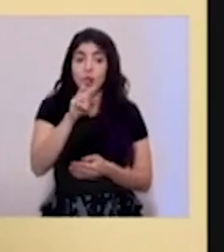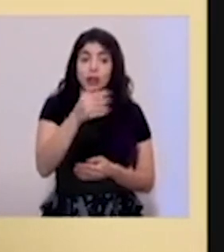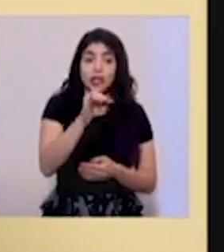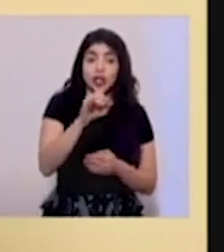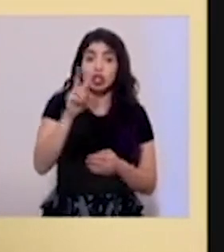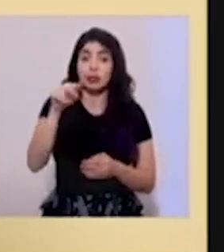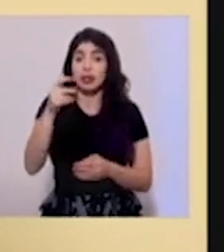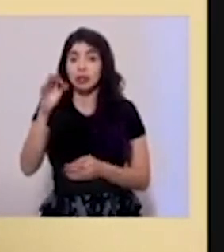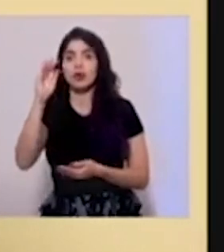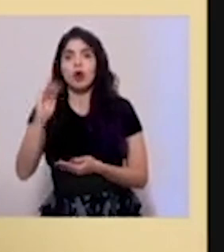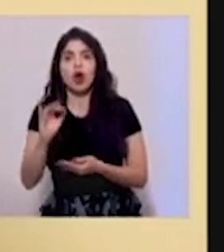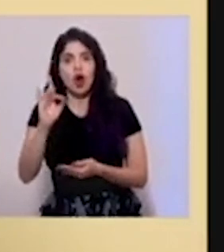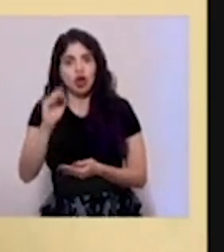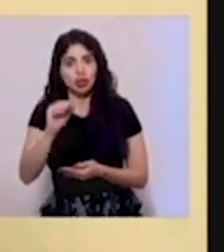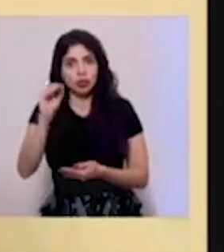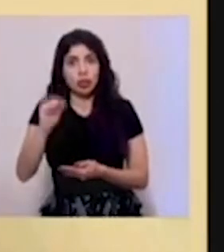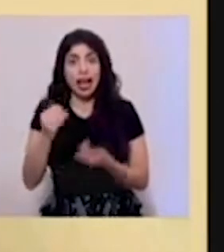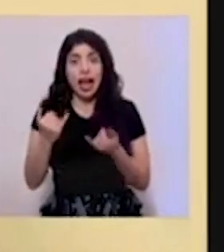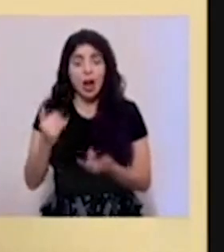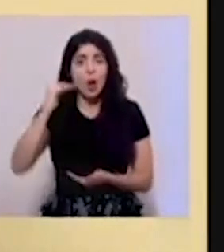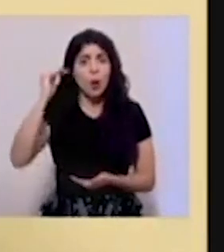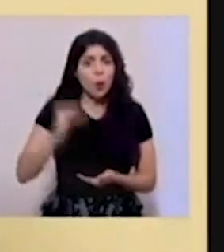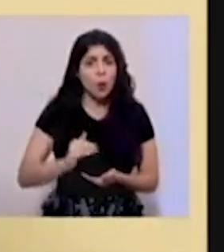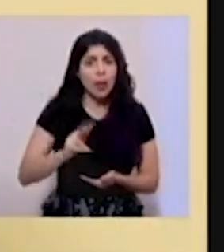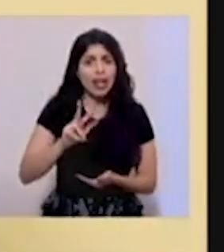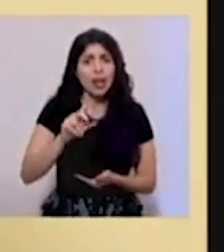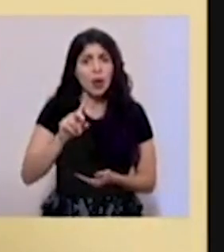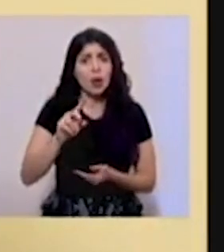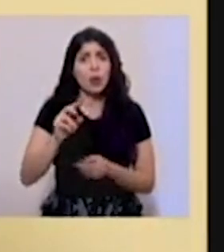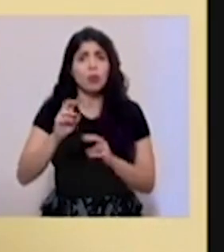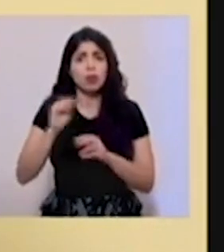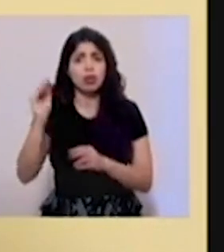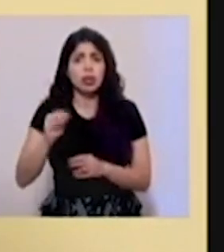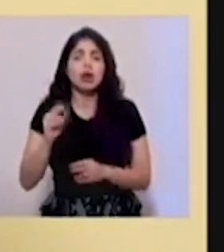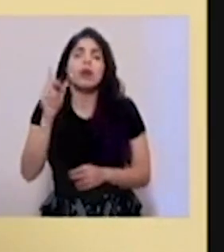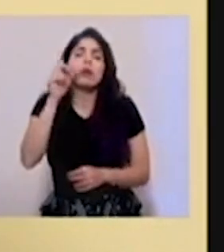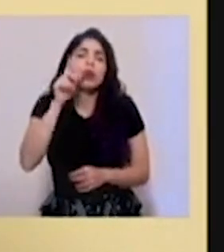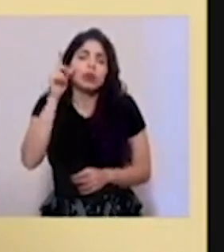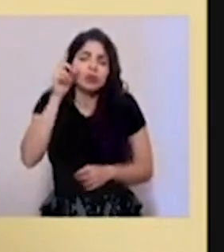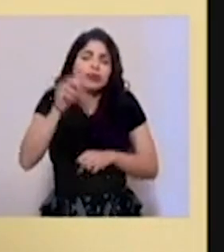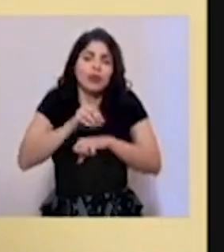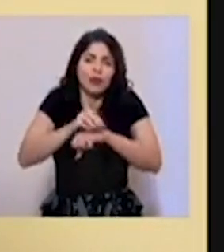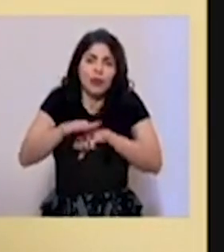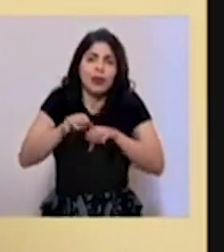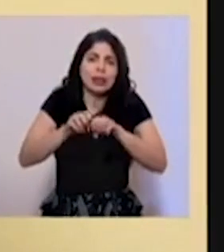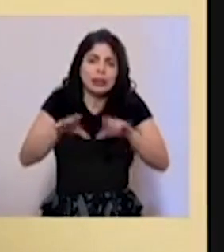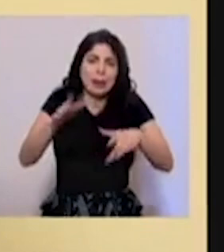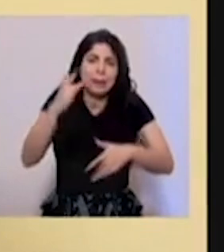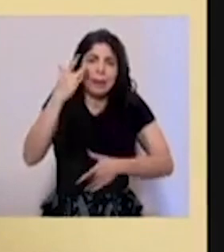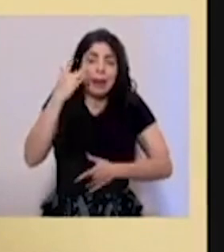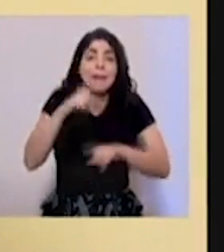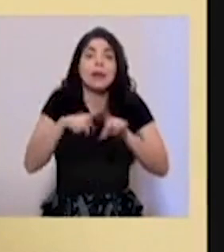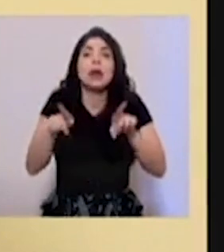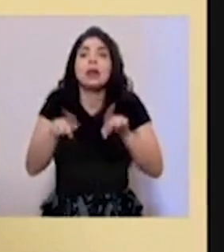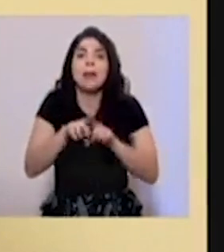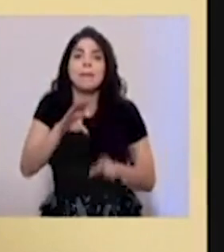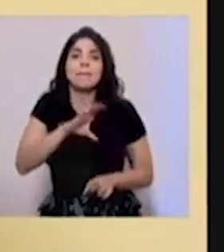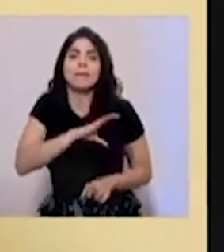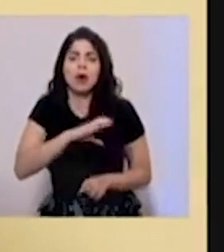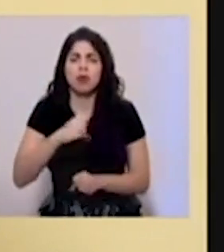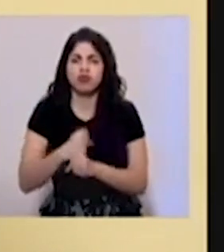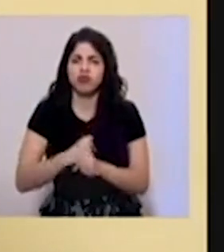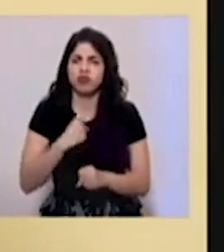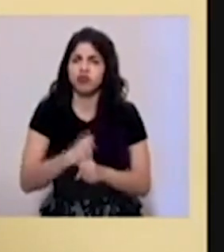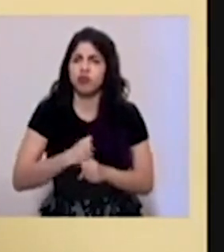bajamos un 8% y ahora un 31%. ¿Qué tiene que ver el tema de la pandemia? Por supuesto, hay una gran influencia de eso, pero también hay un trabajo policial